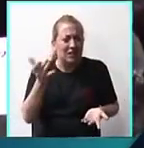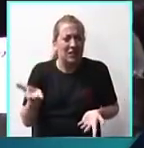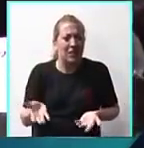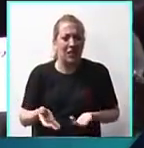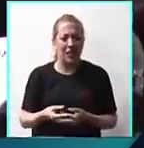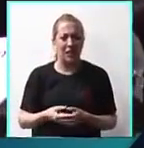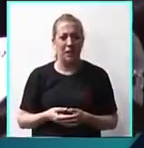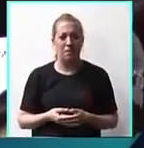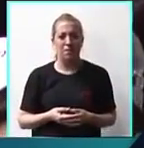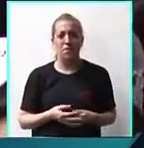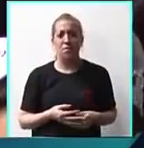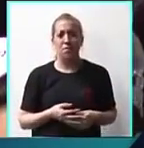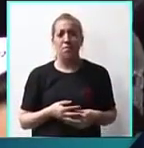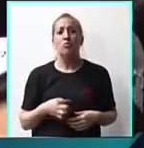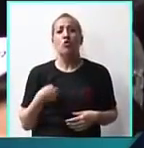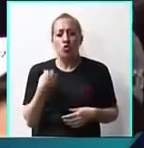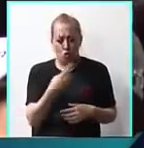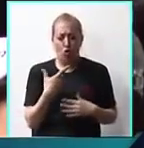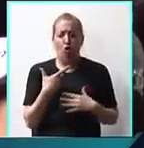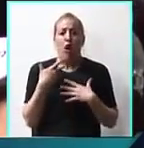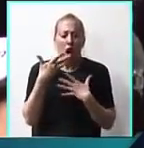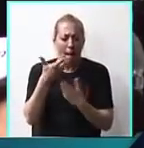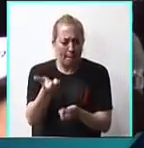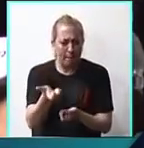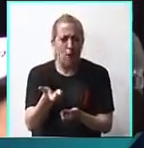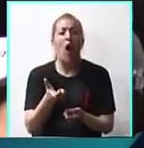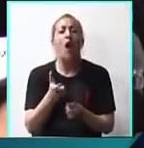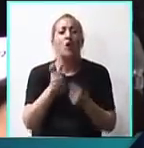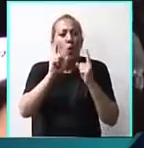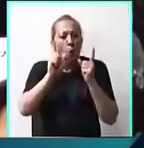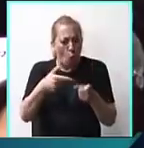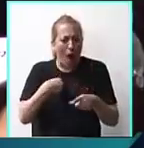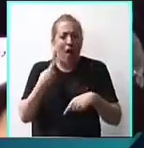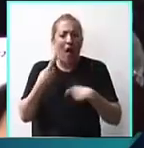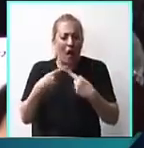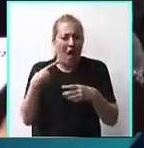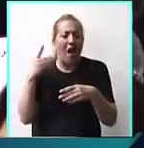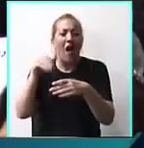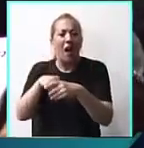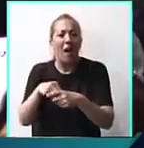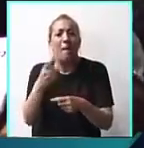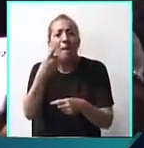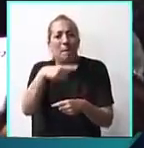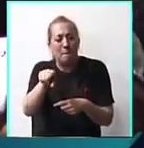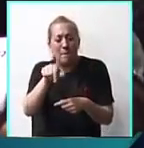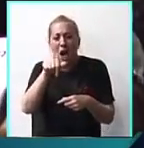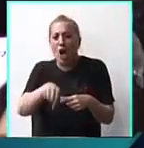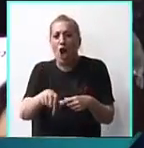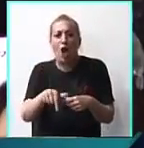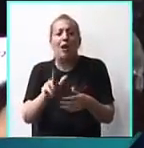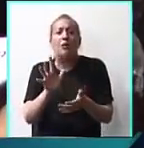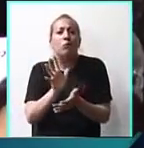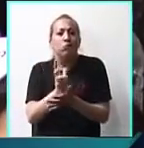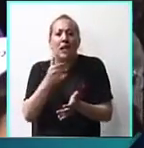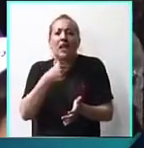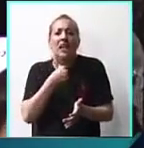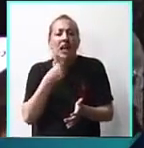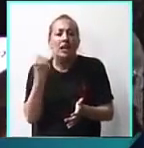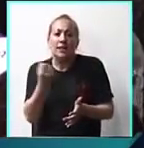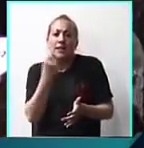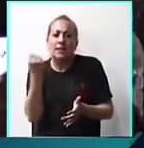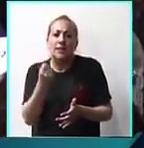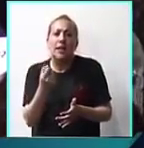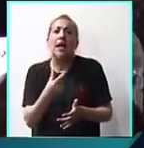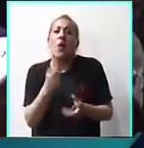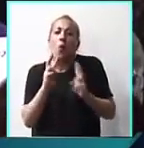Sí, y nosotros las acompañamos, somos parte y vamos a seguir siéndolo. Pero ese sistema es absolutamente persecutorio porque nos